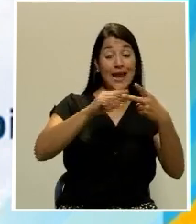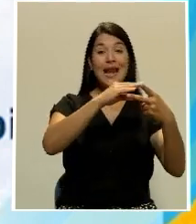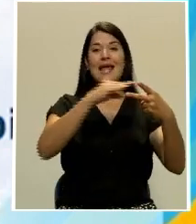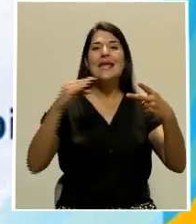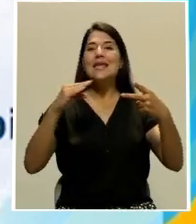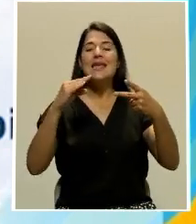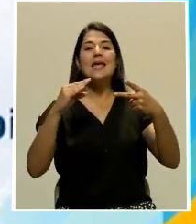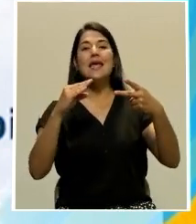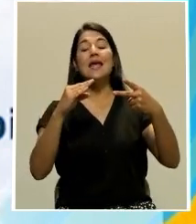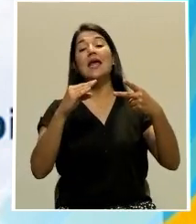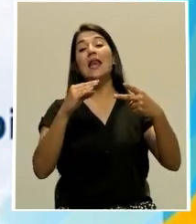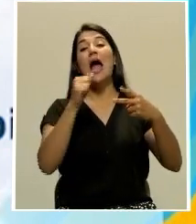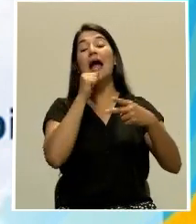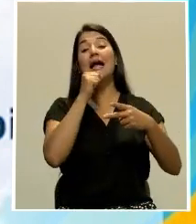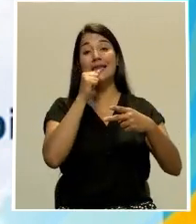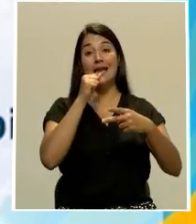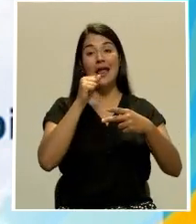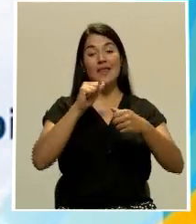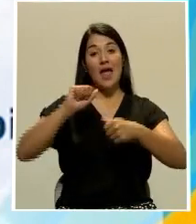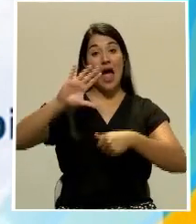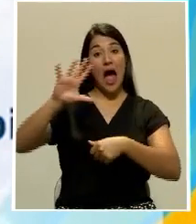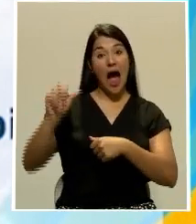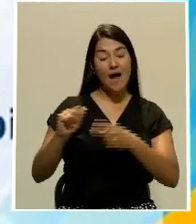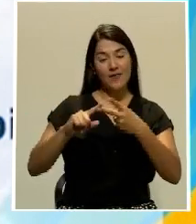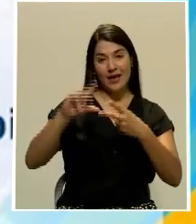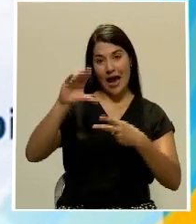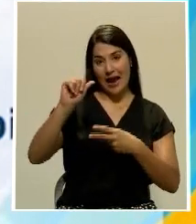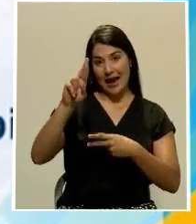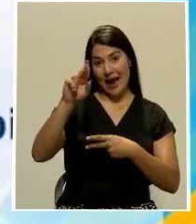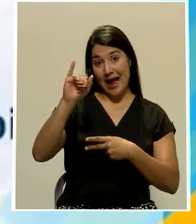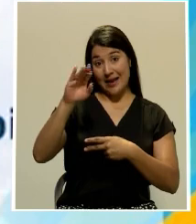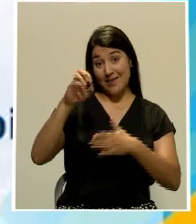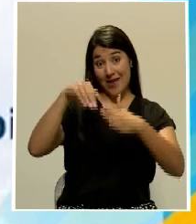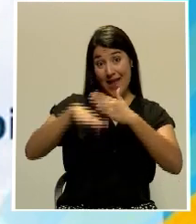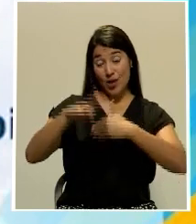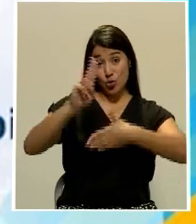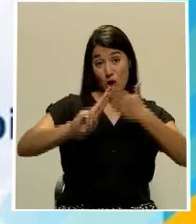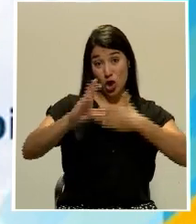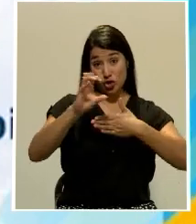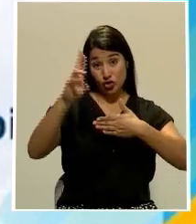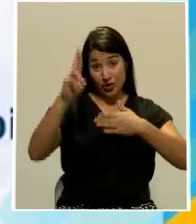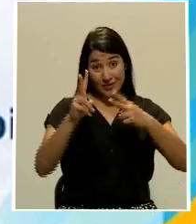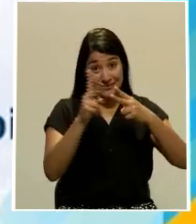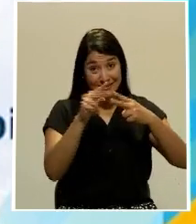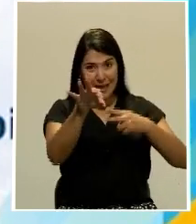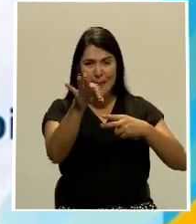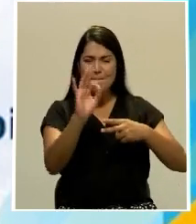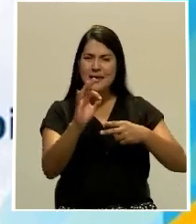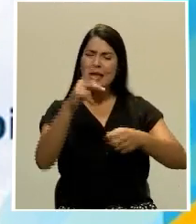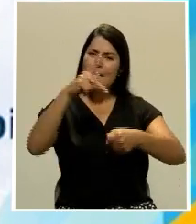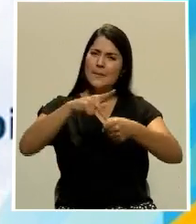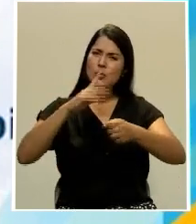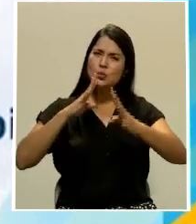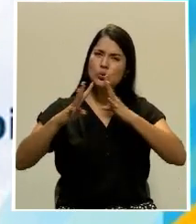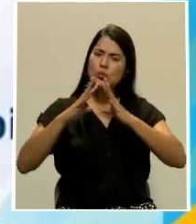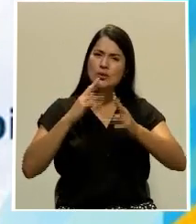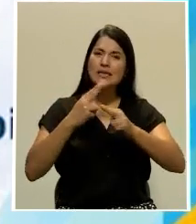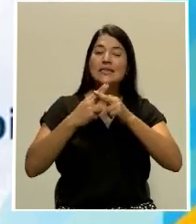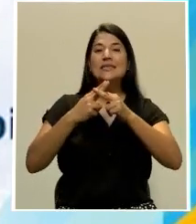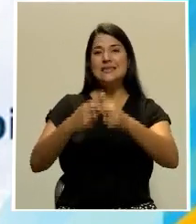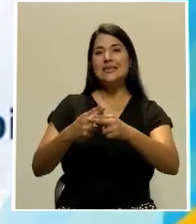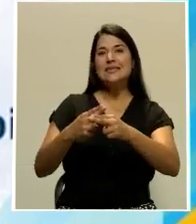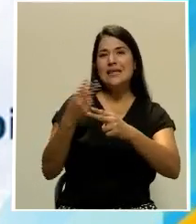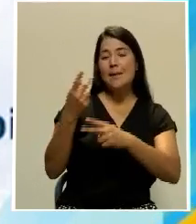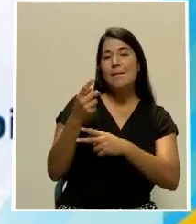Estudios de África y el Caribe de la Universidad de Costa Rica lo invitan a participar del conversatorio Metáfora de la